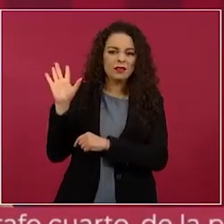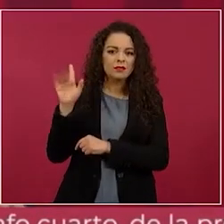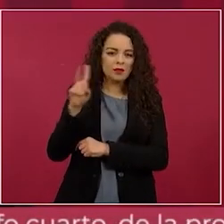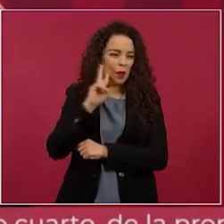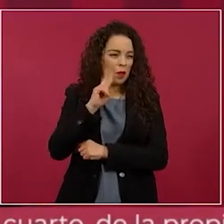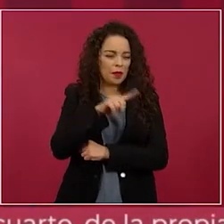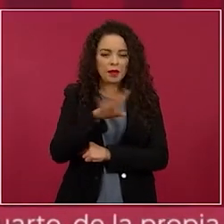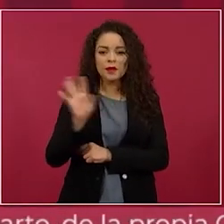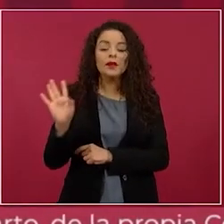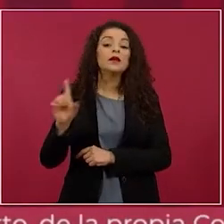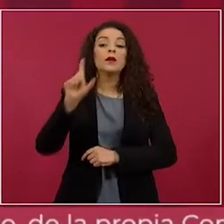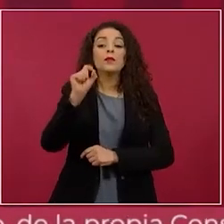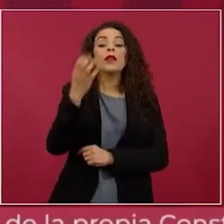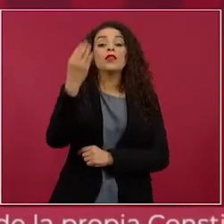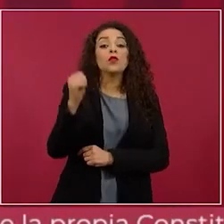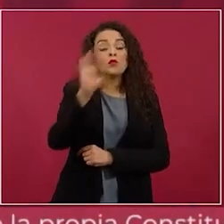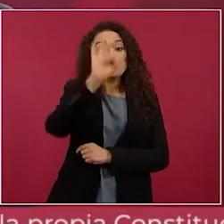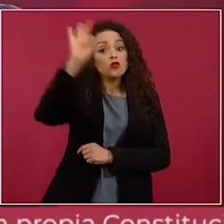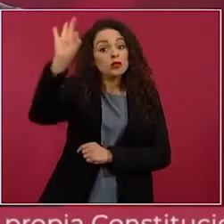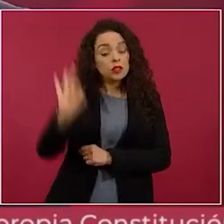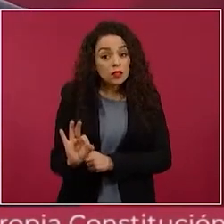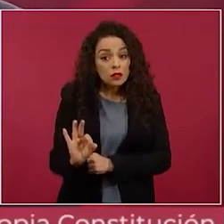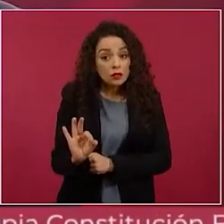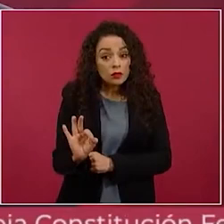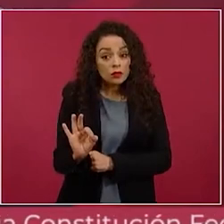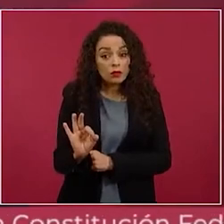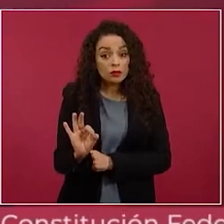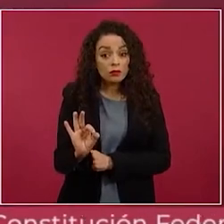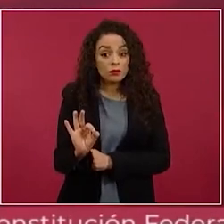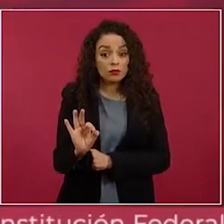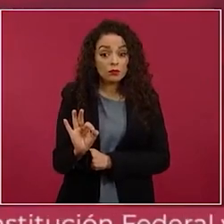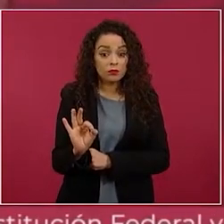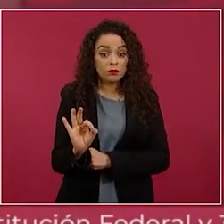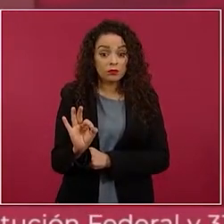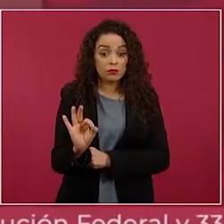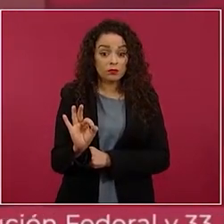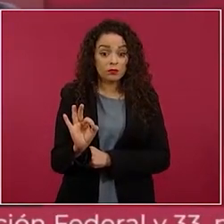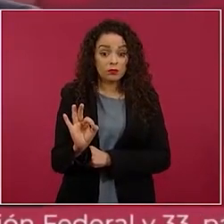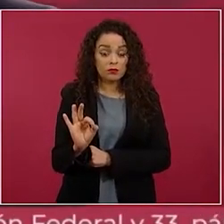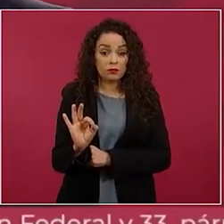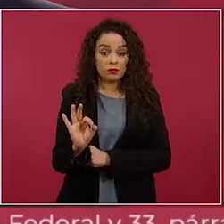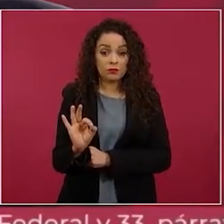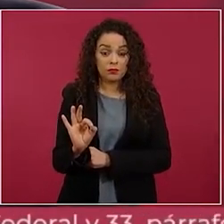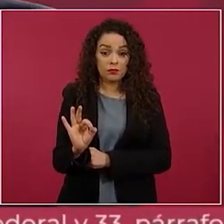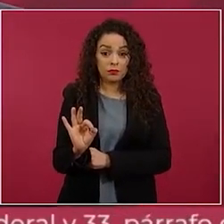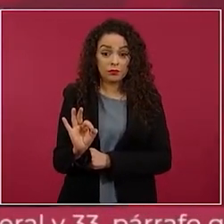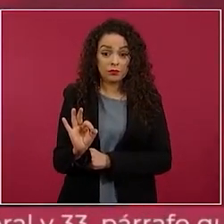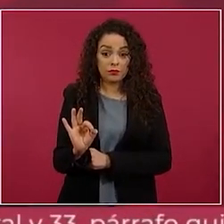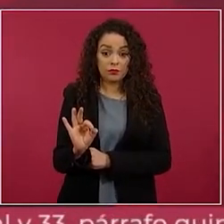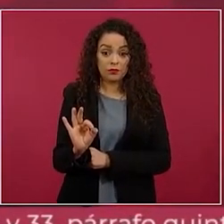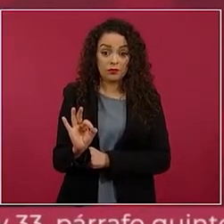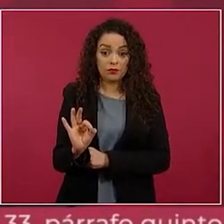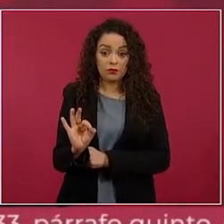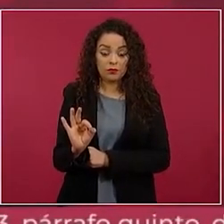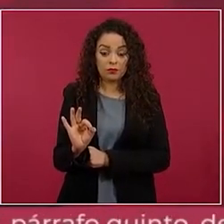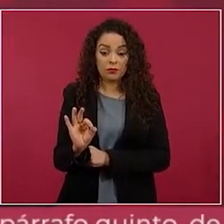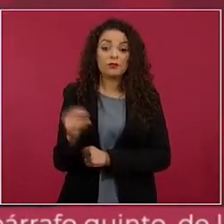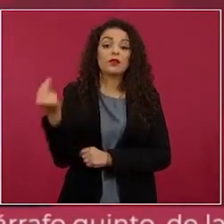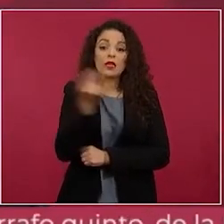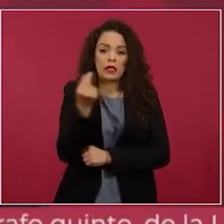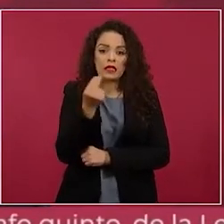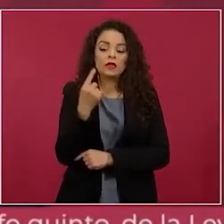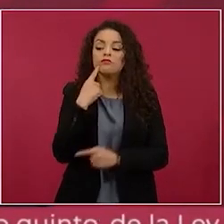en el caso de que se una que ya están pues pero se terminen de poner de acuerdo